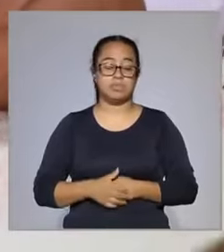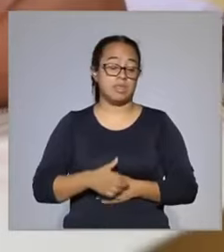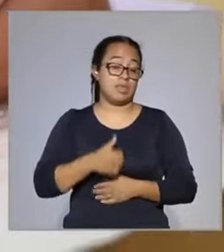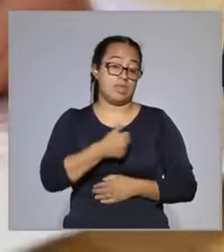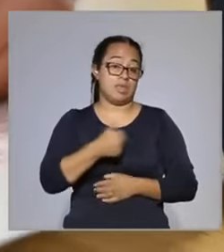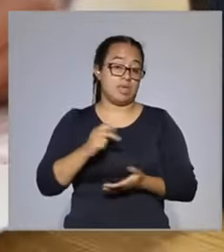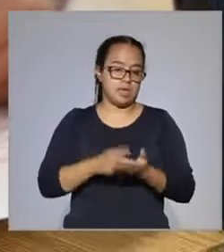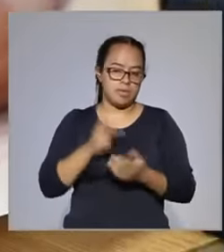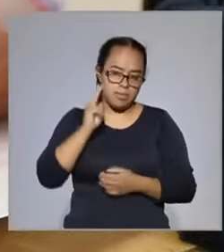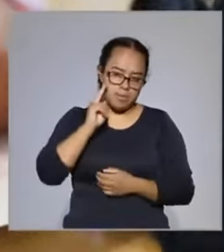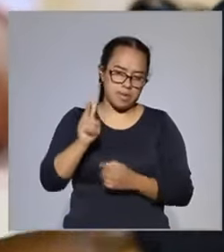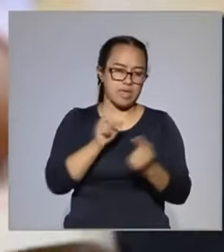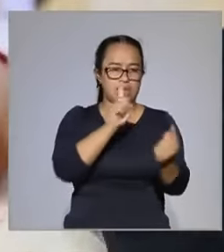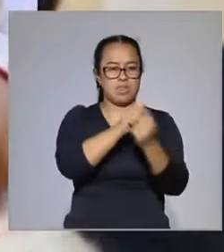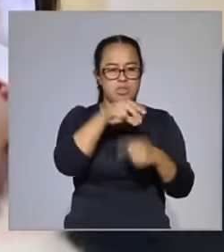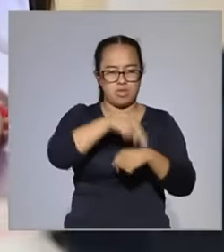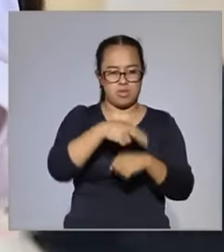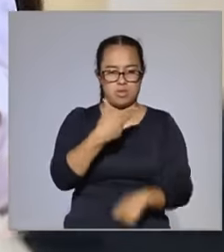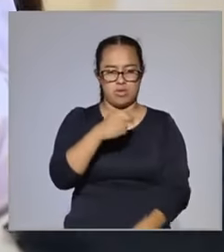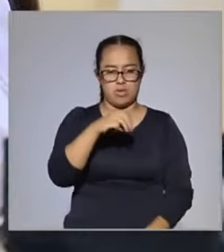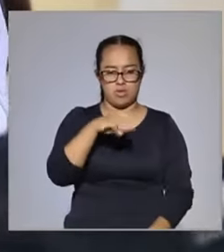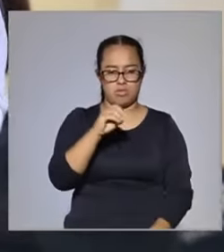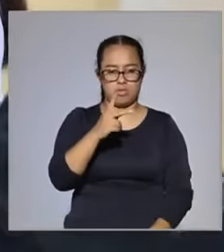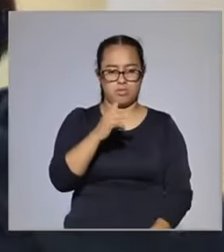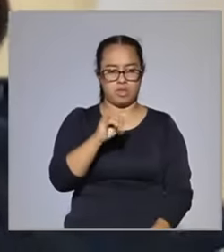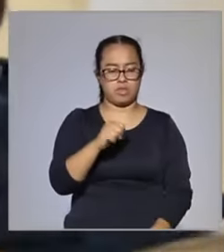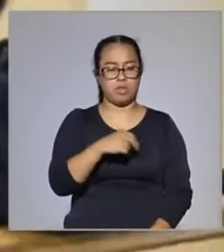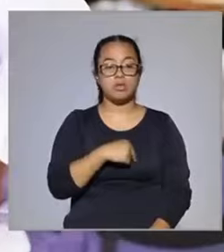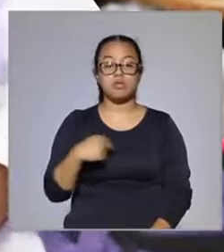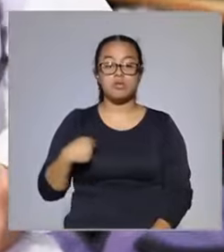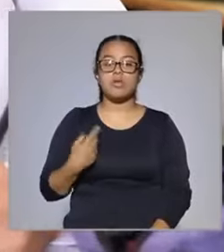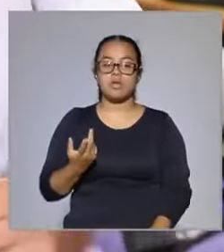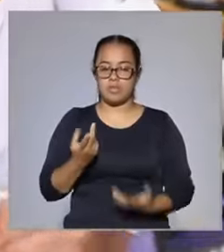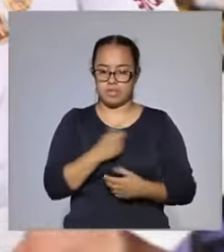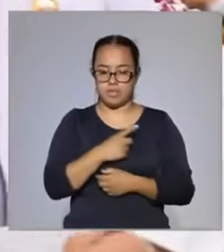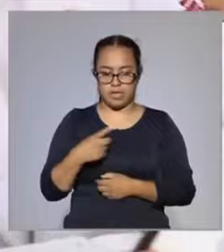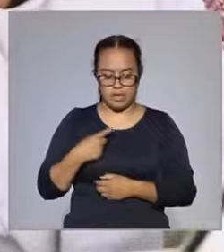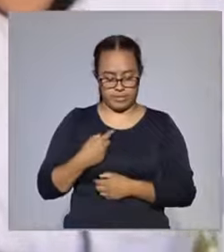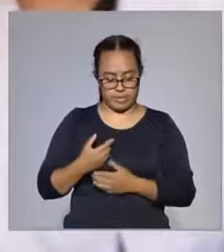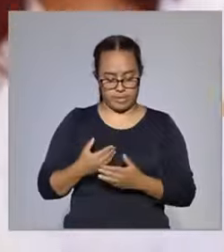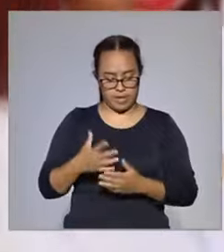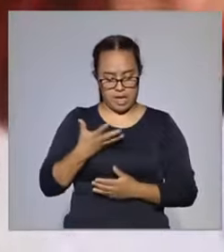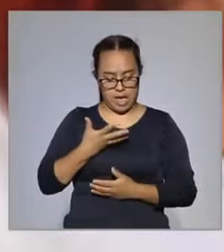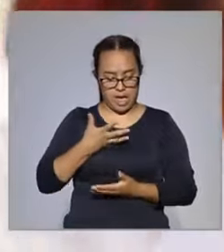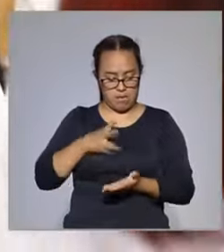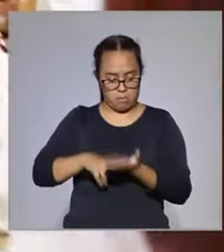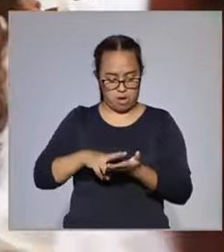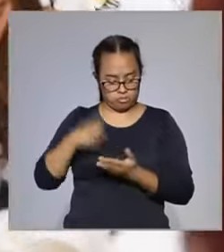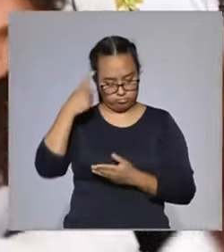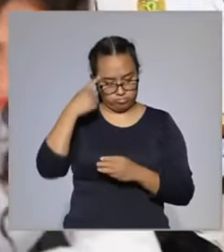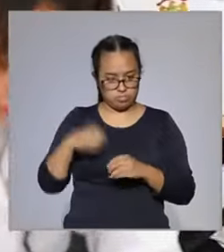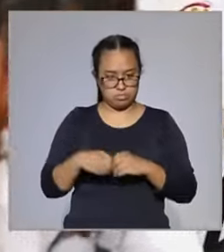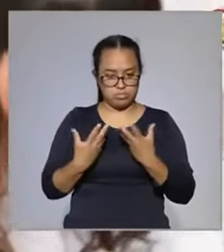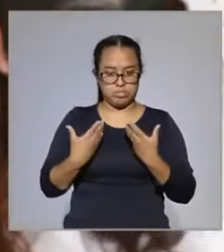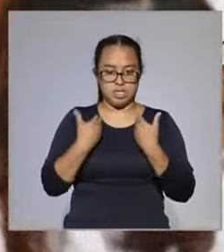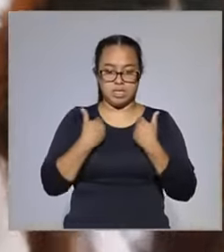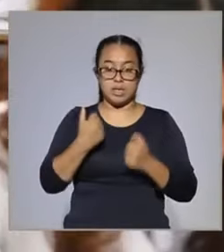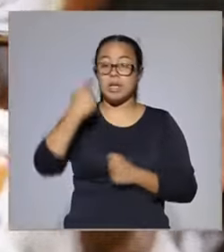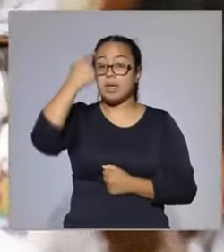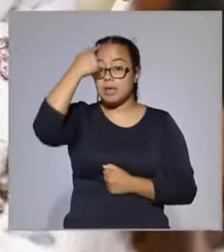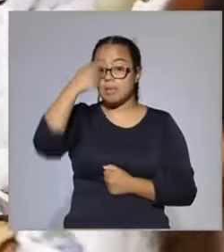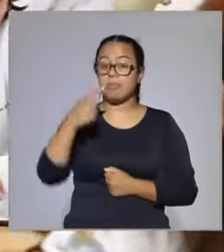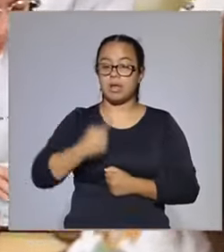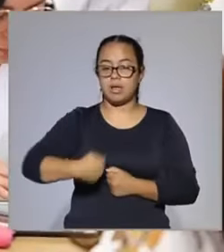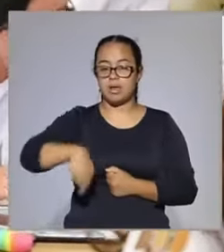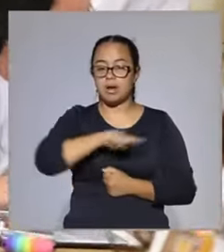Cada vez que demos una consulta médica homeopática, nosotros debemos de tener nuestros principios bien claros y bien aplicados para que